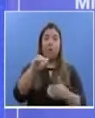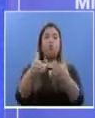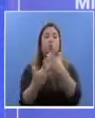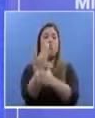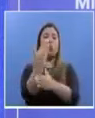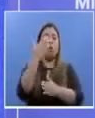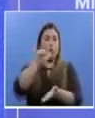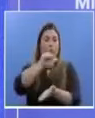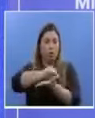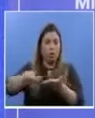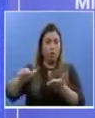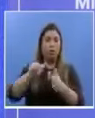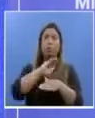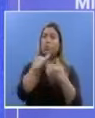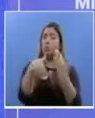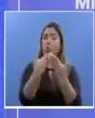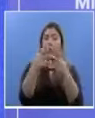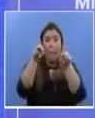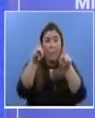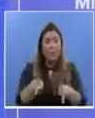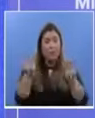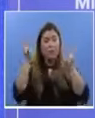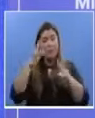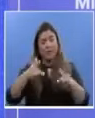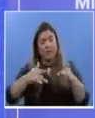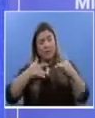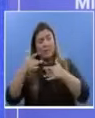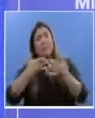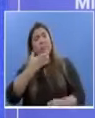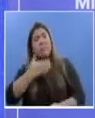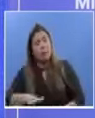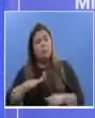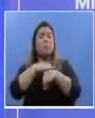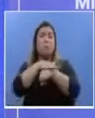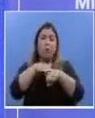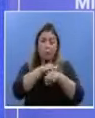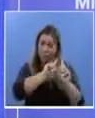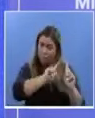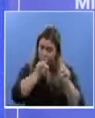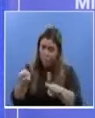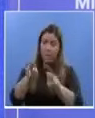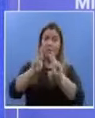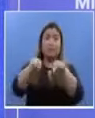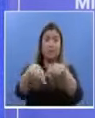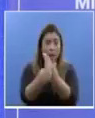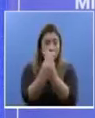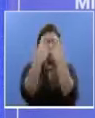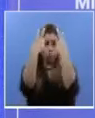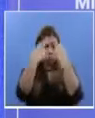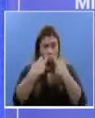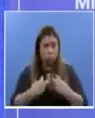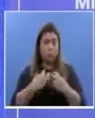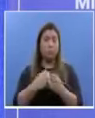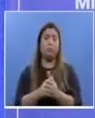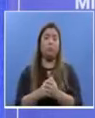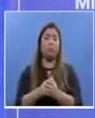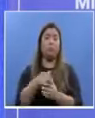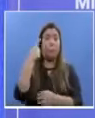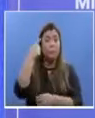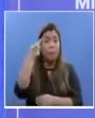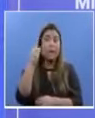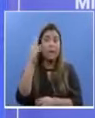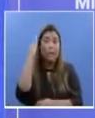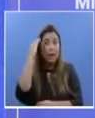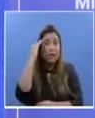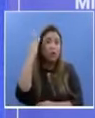personas que tengan síntomas, por favor acudan al centro de salud que va a estar atendiéndoles y tomándoles los hisopados para buscar cada día